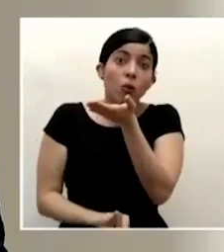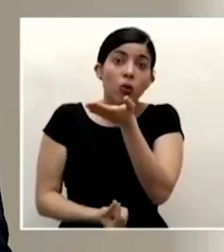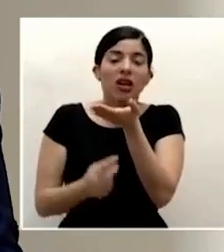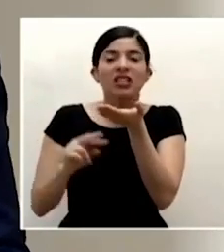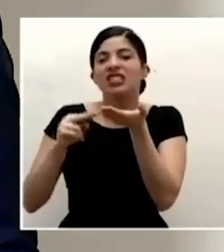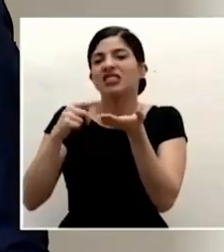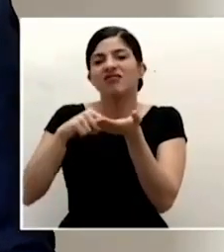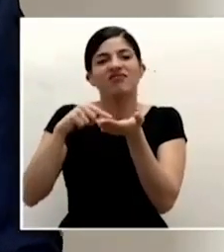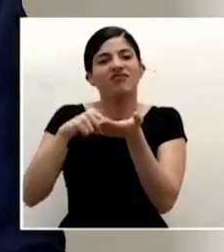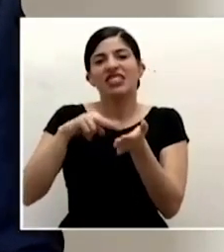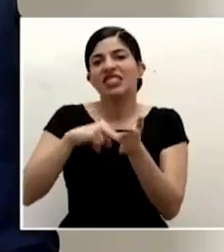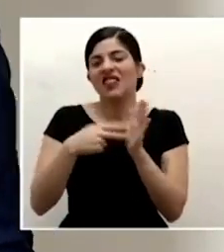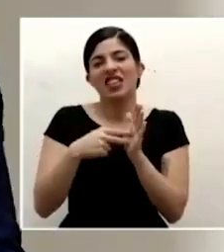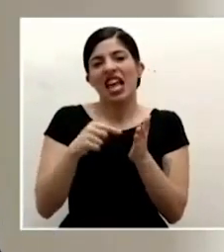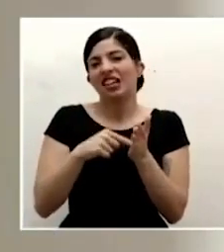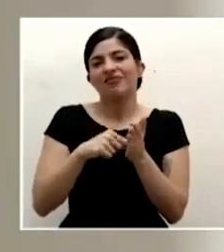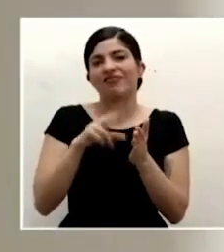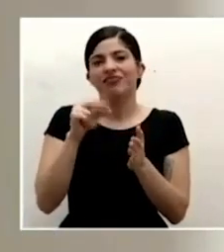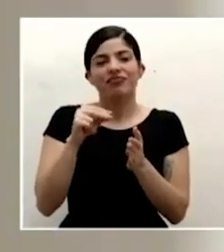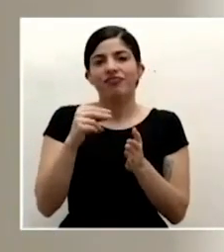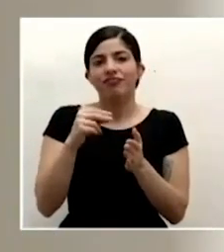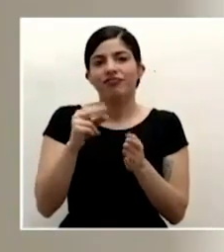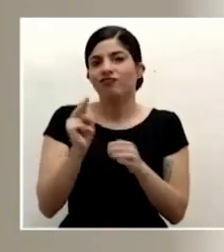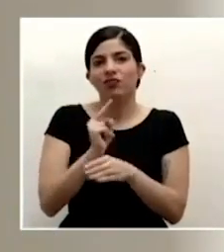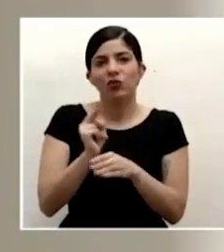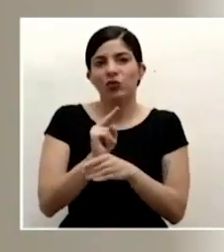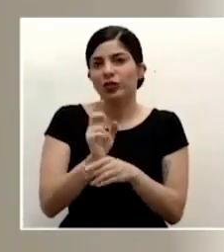mascarilla no tiene una utilidad